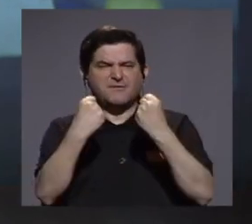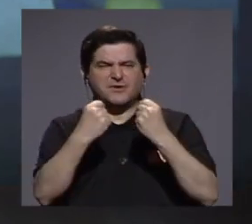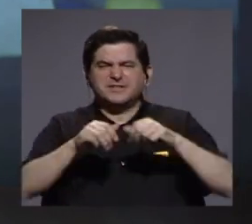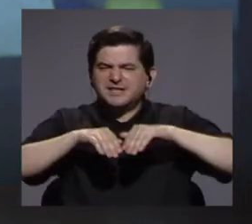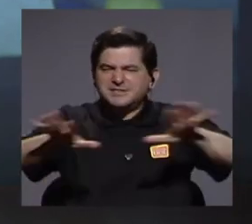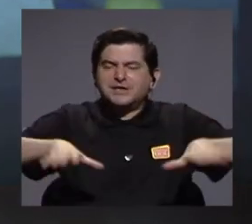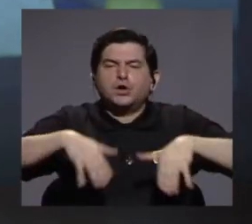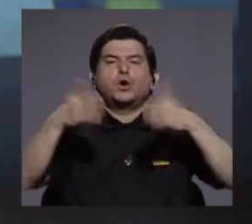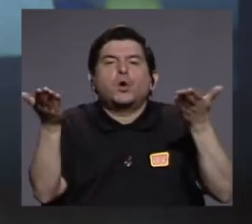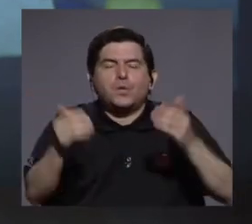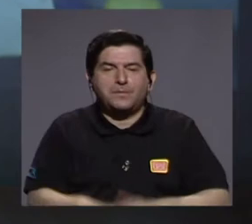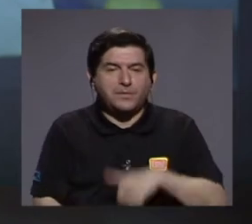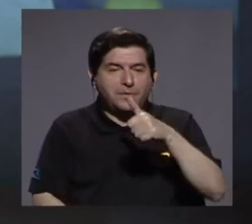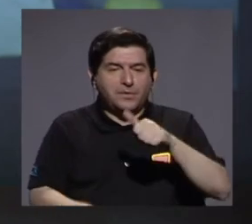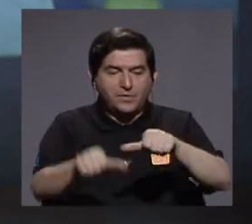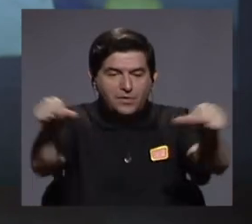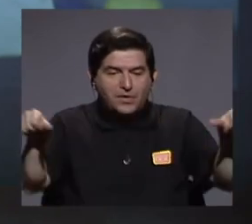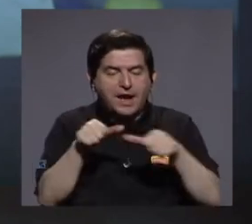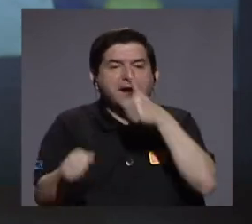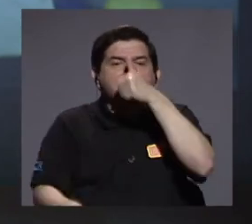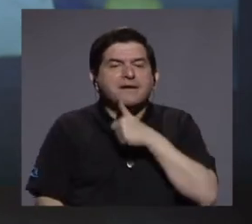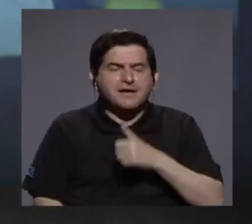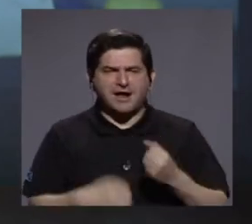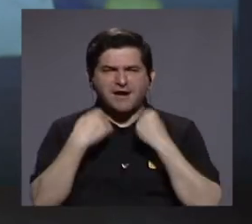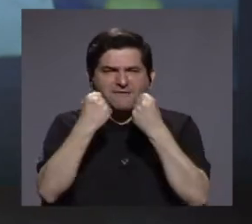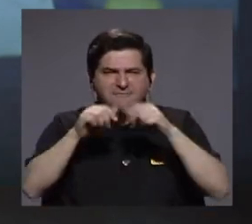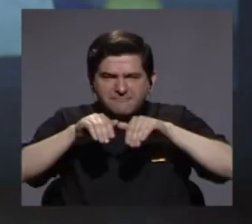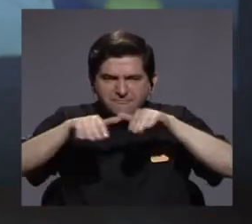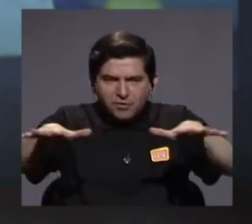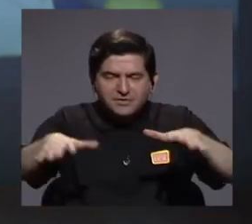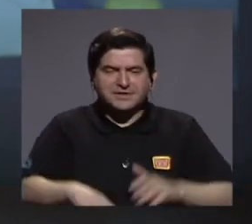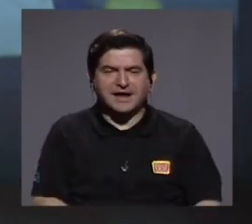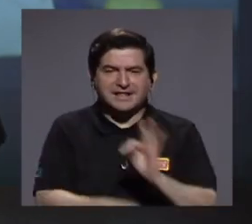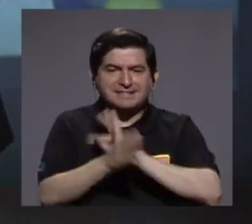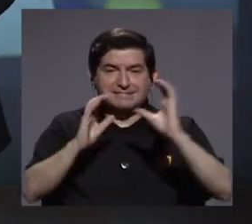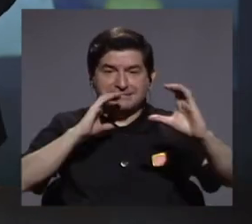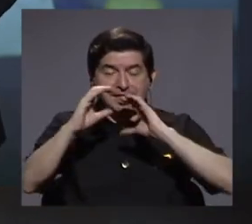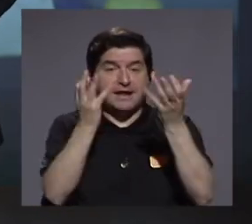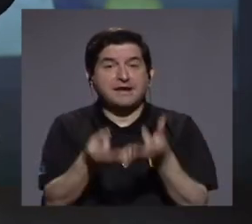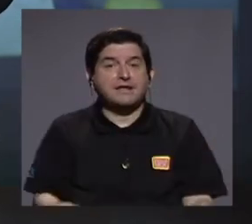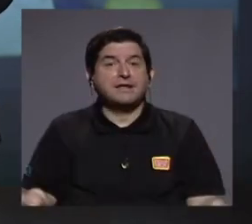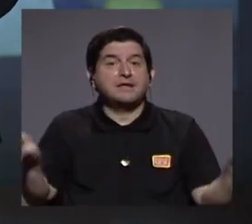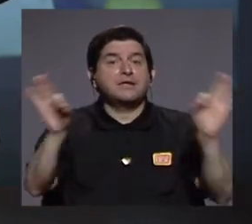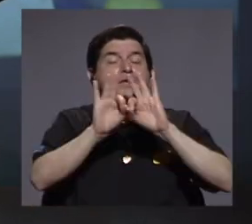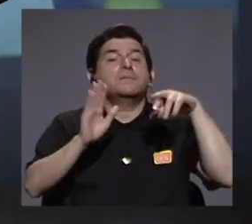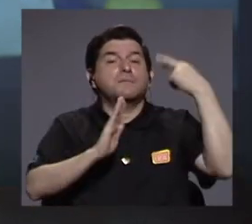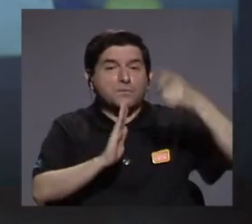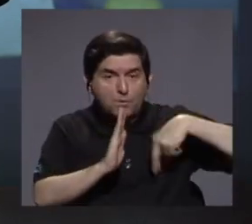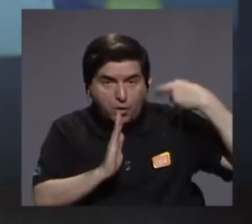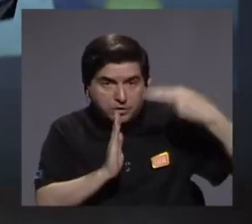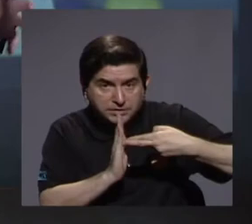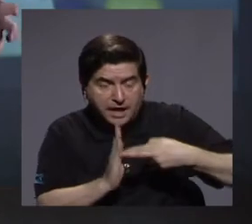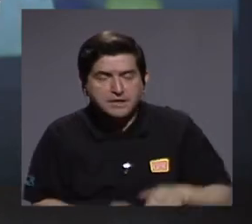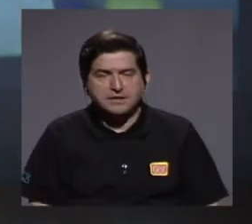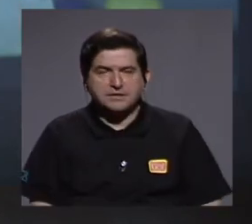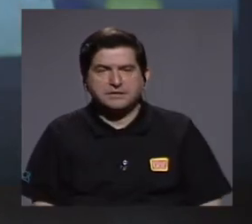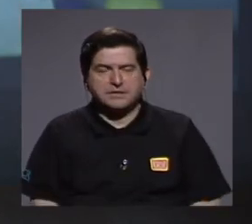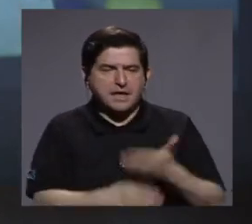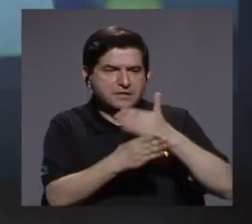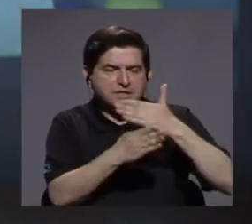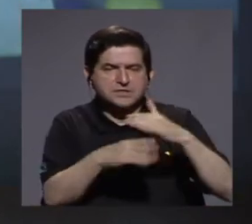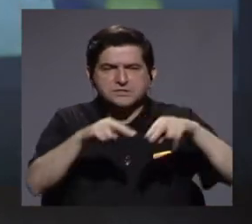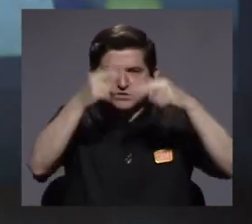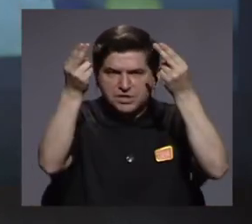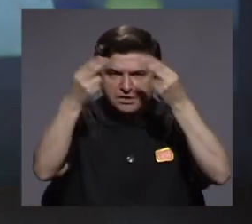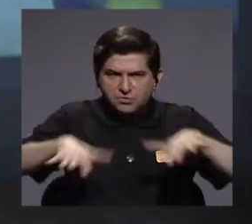redes, cómo el sector privado empezó a fortalecer esas redes y las telecomunicaciones aquí jugaron un papel primordial. Tanto los proveedores de internet,